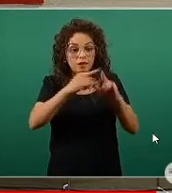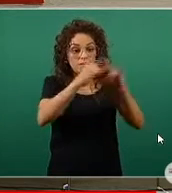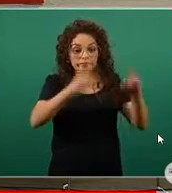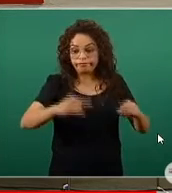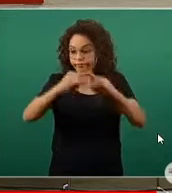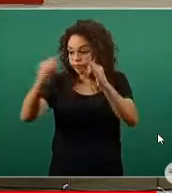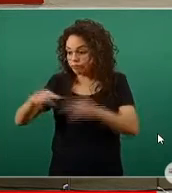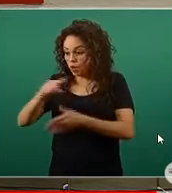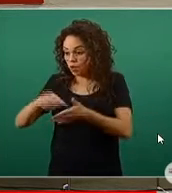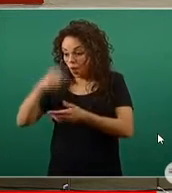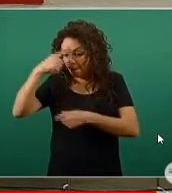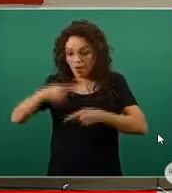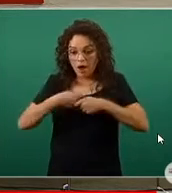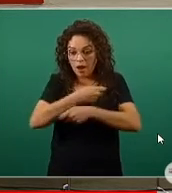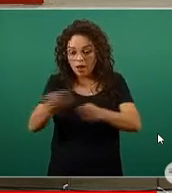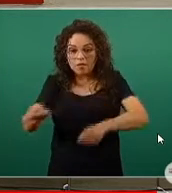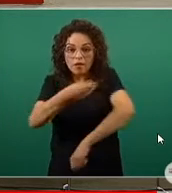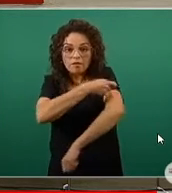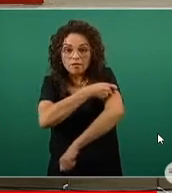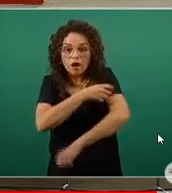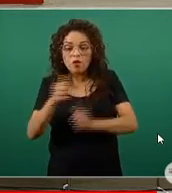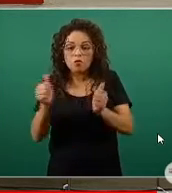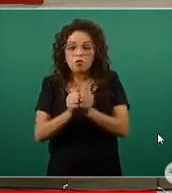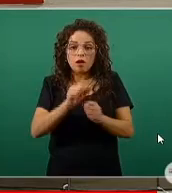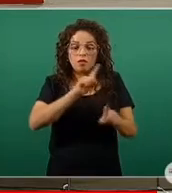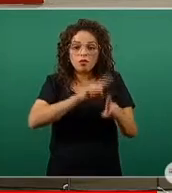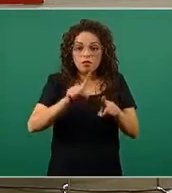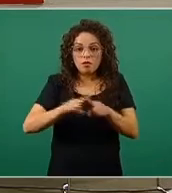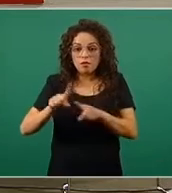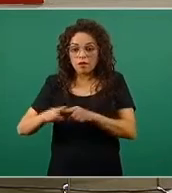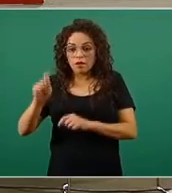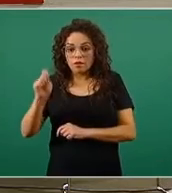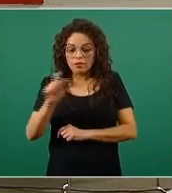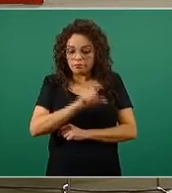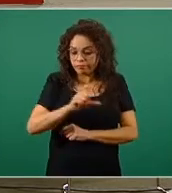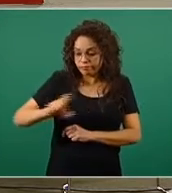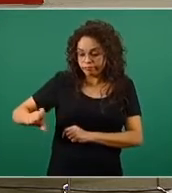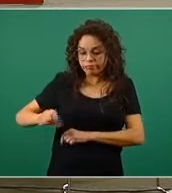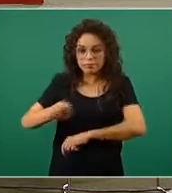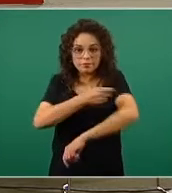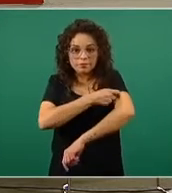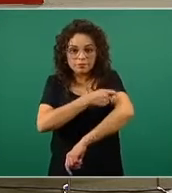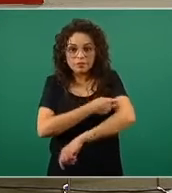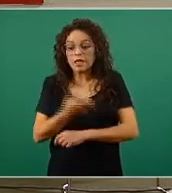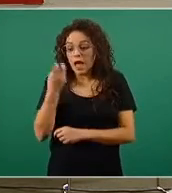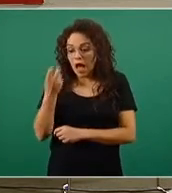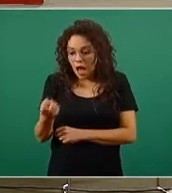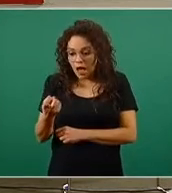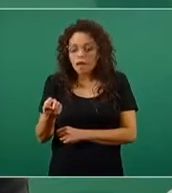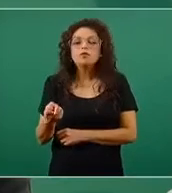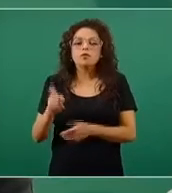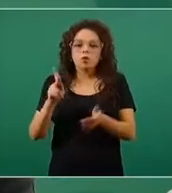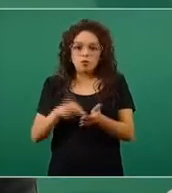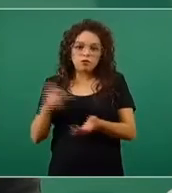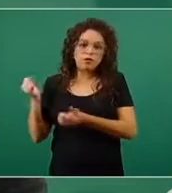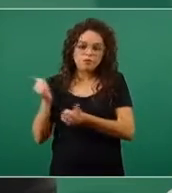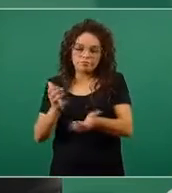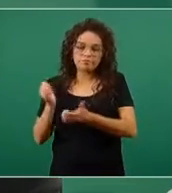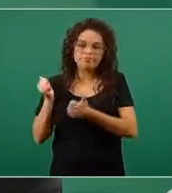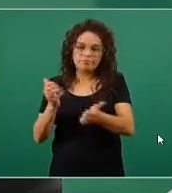de vacunación con múltiples células de vacunación, ahí se van entonces reabasteciendo.